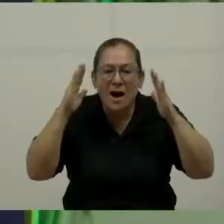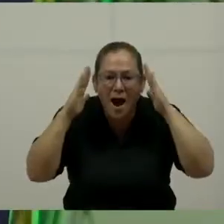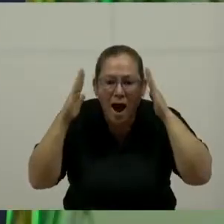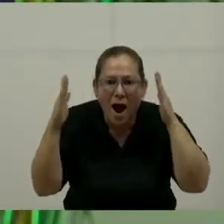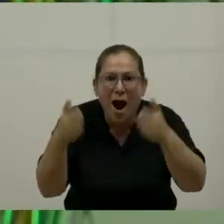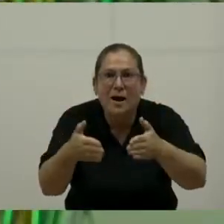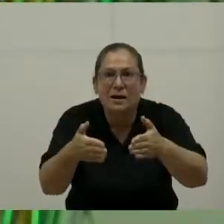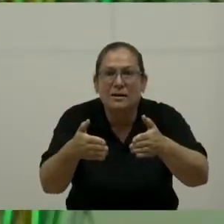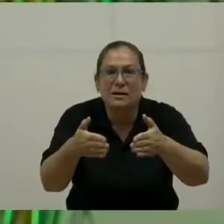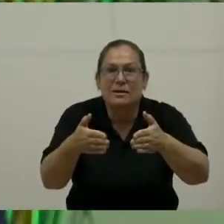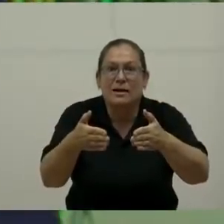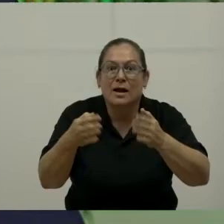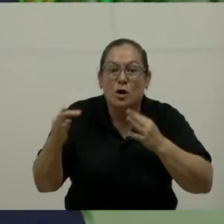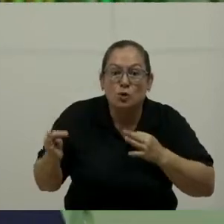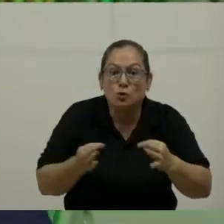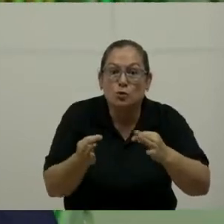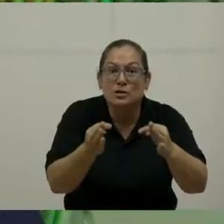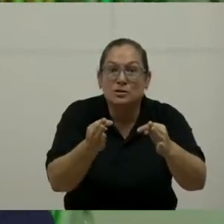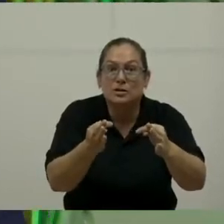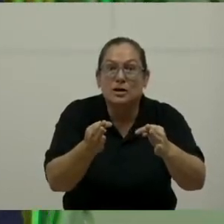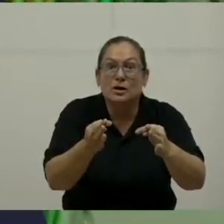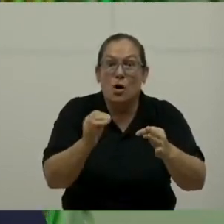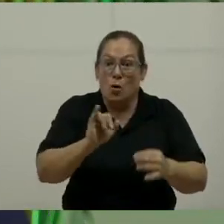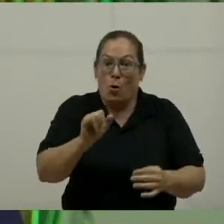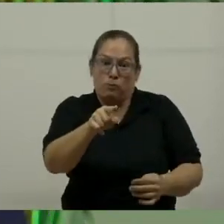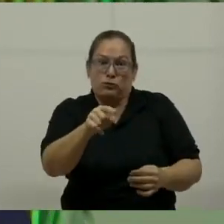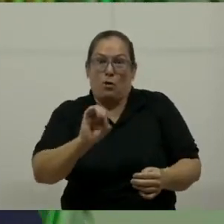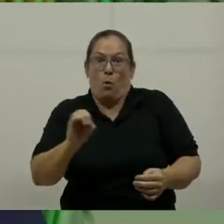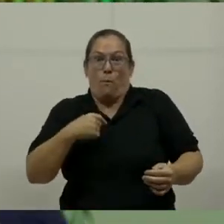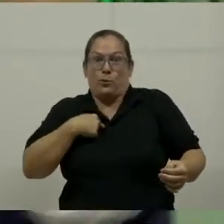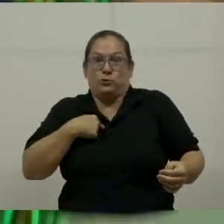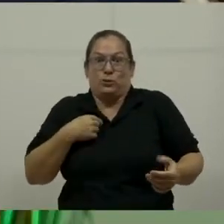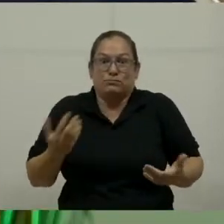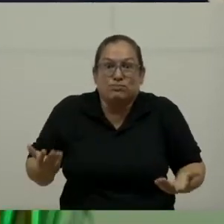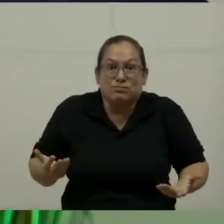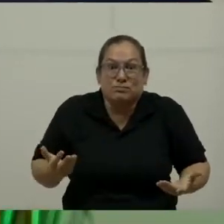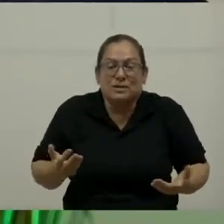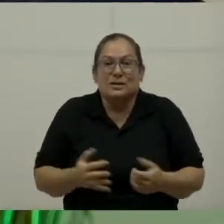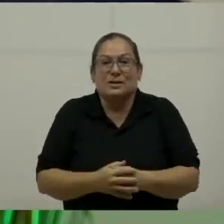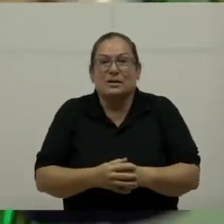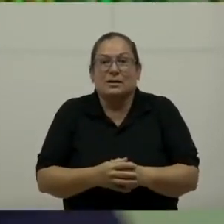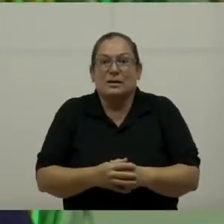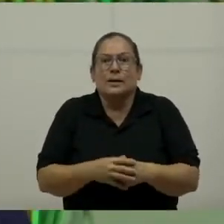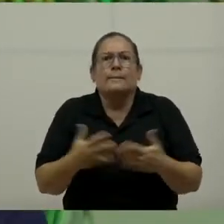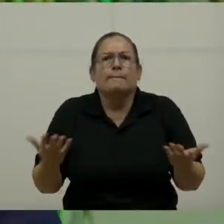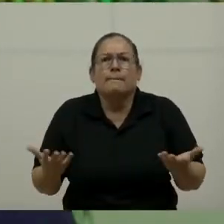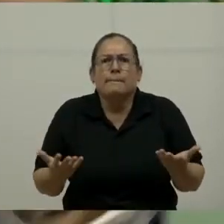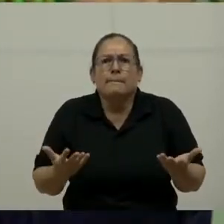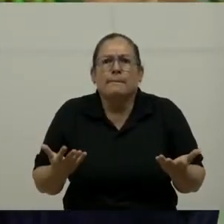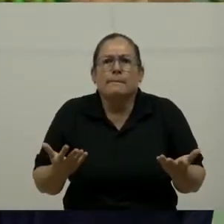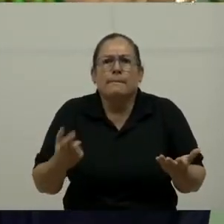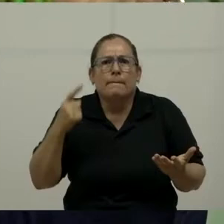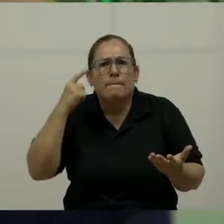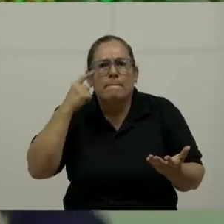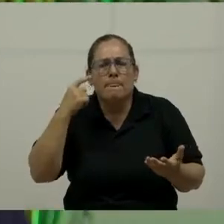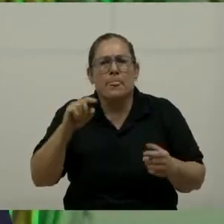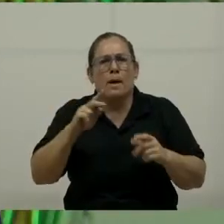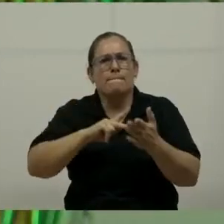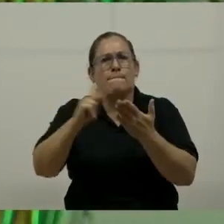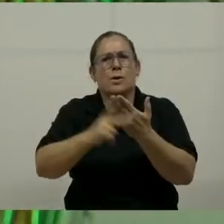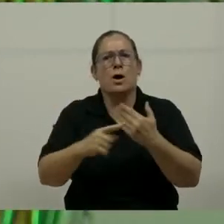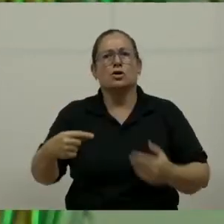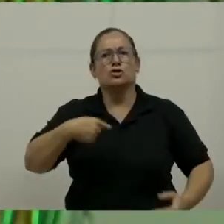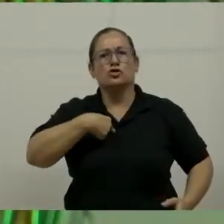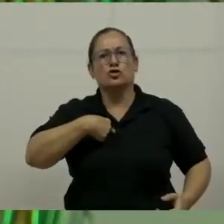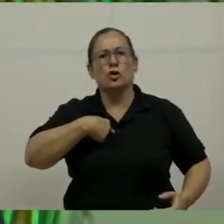a turistas como usted y como yo, como todos, ¿verdad? Estamos pensando en el programa Soy Tico y Costa